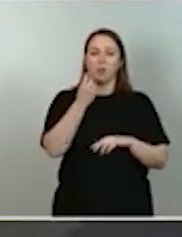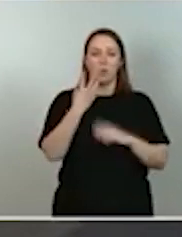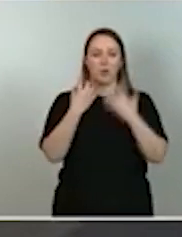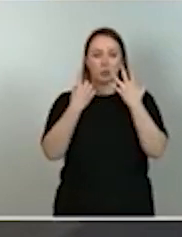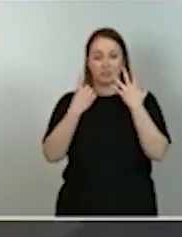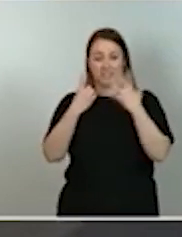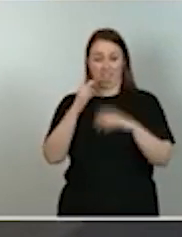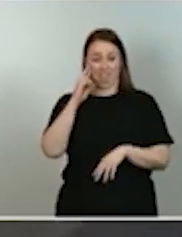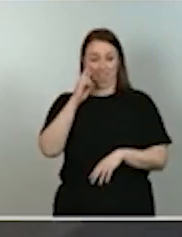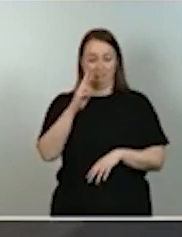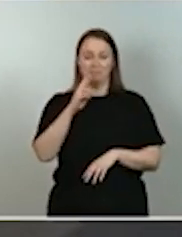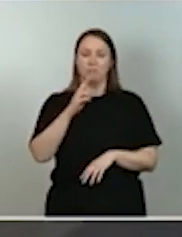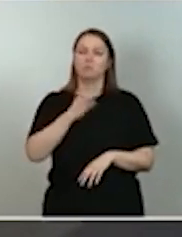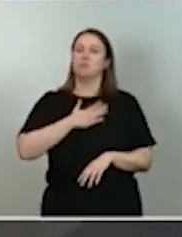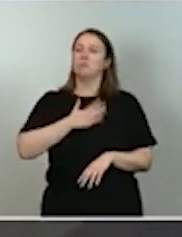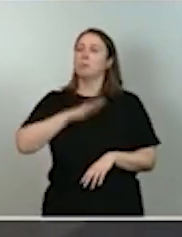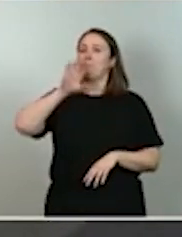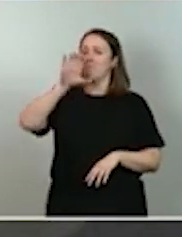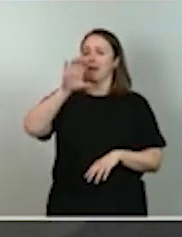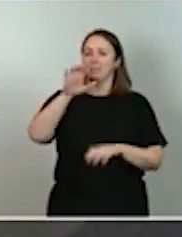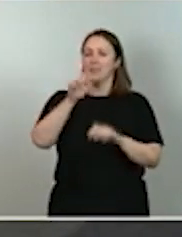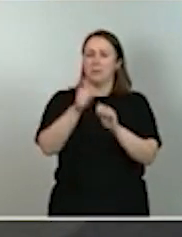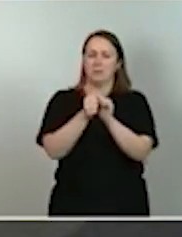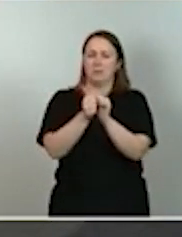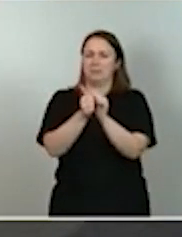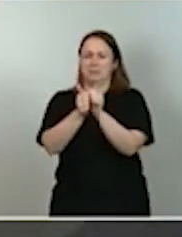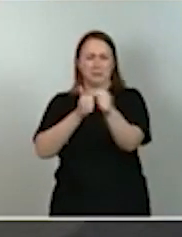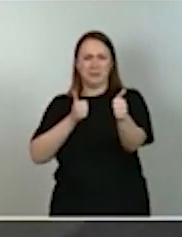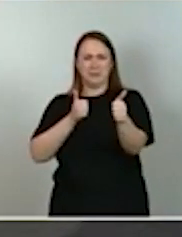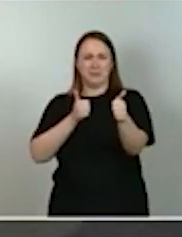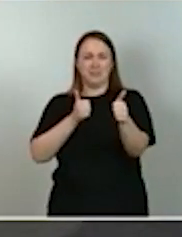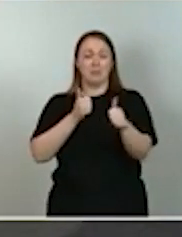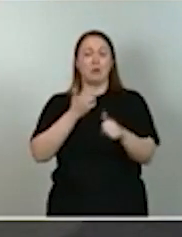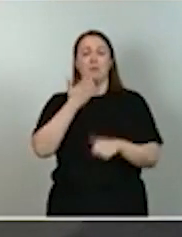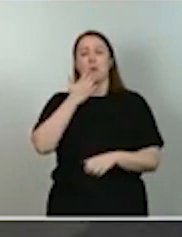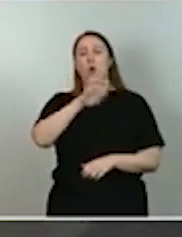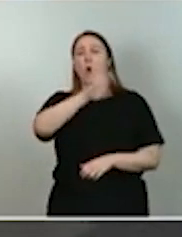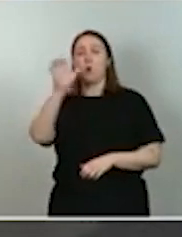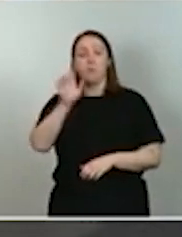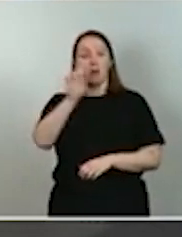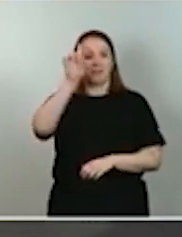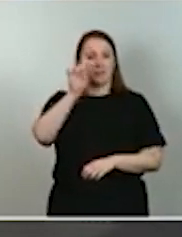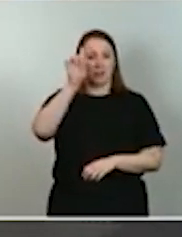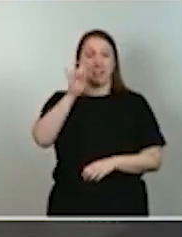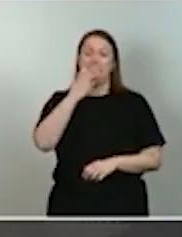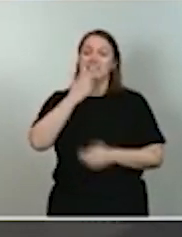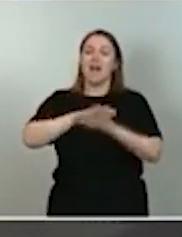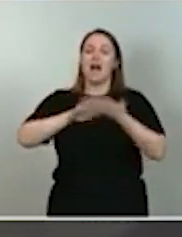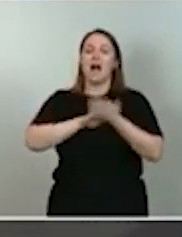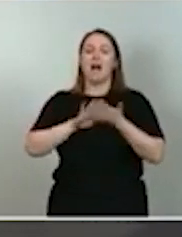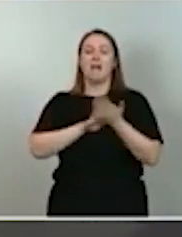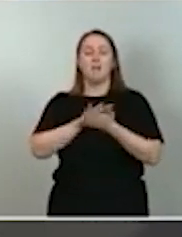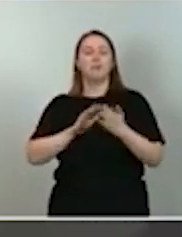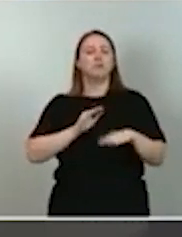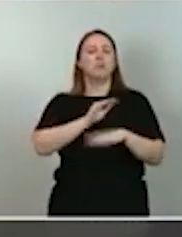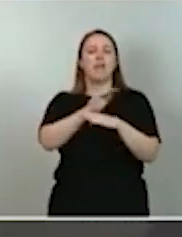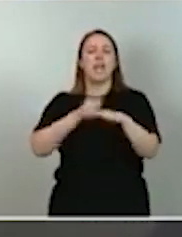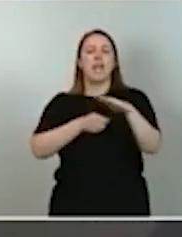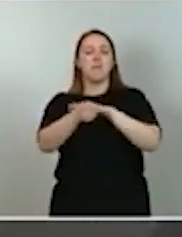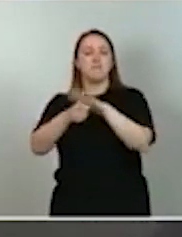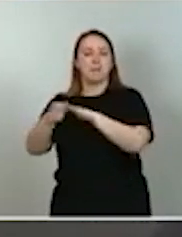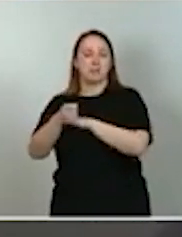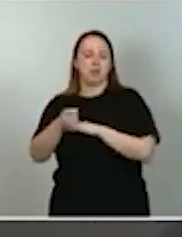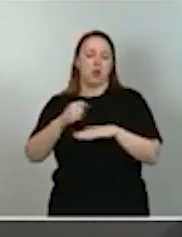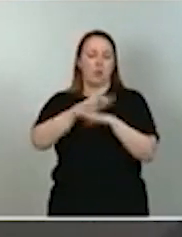está muy lejos de los países del norte de Europa cuando hablamos de inversión en cuidados de larga duración, a mayores, a